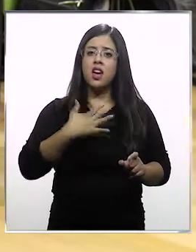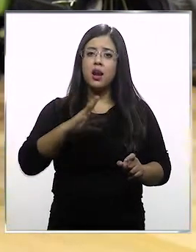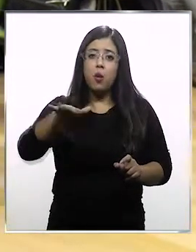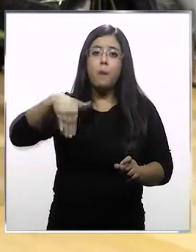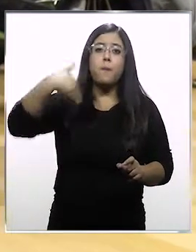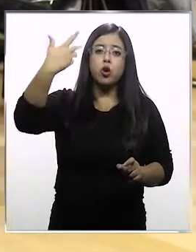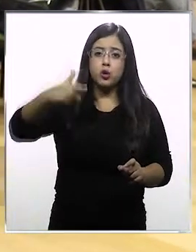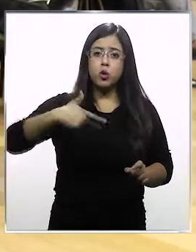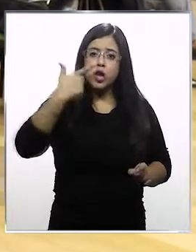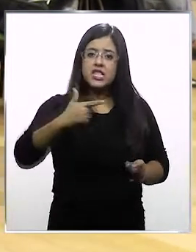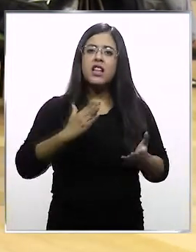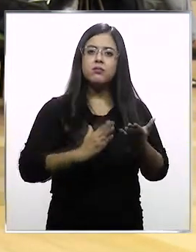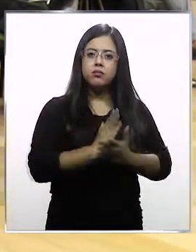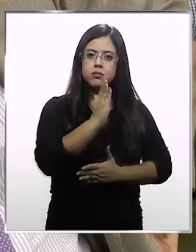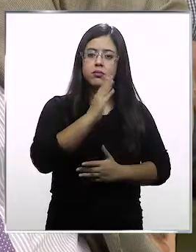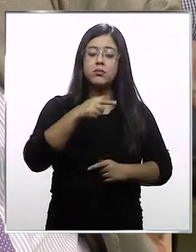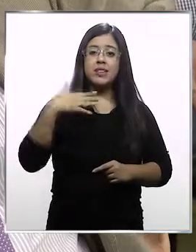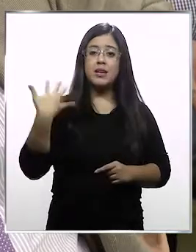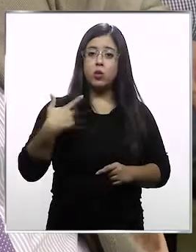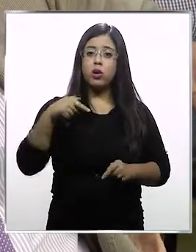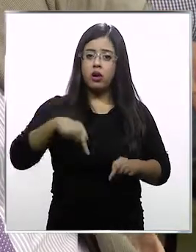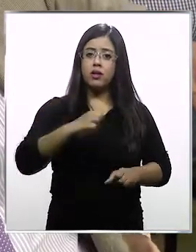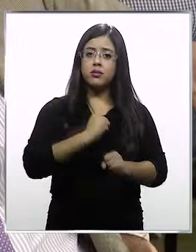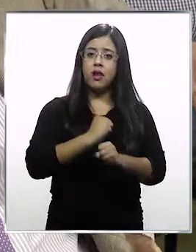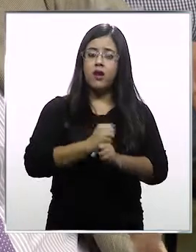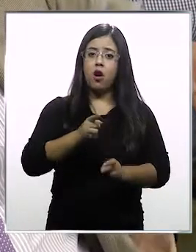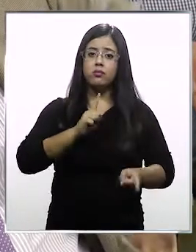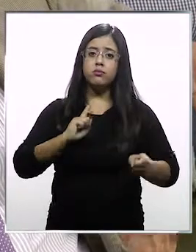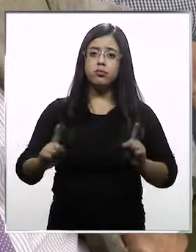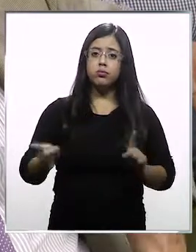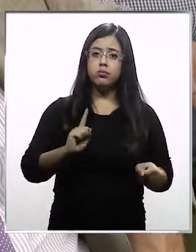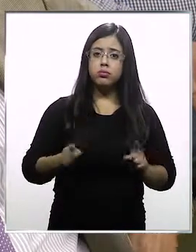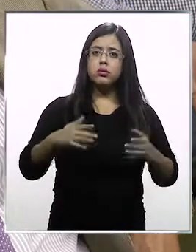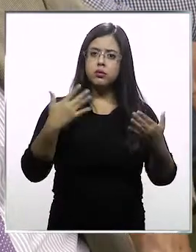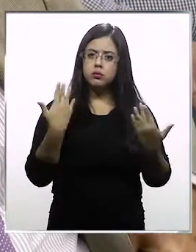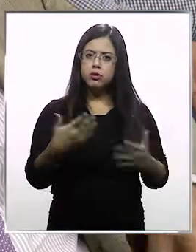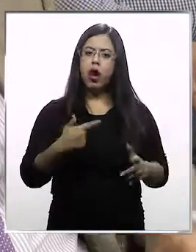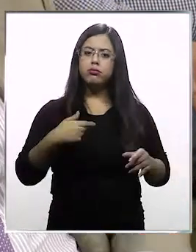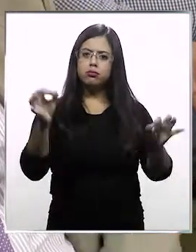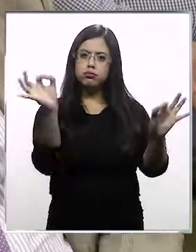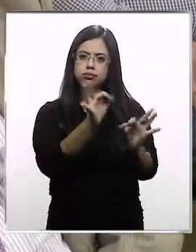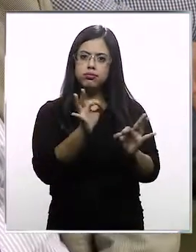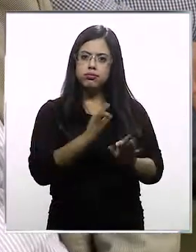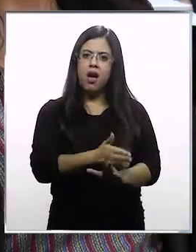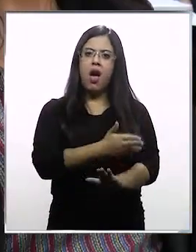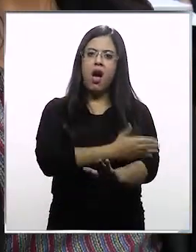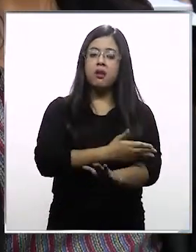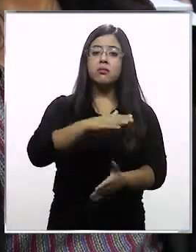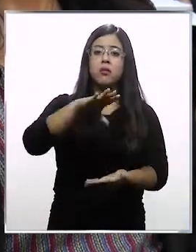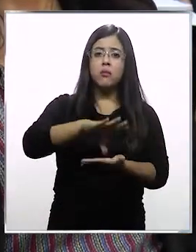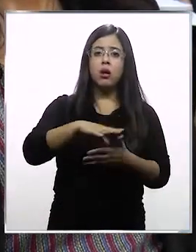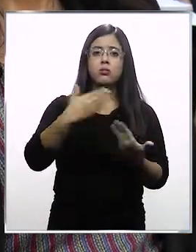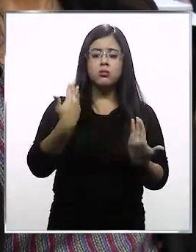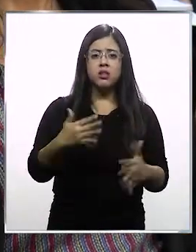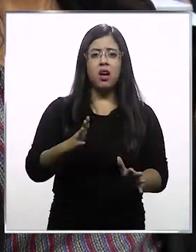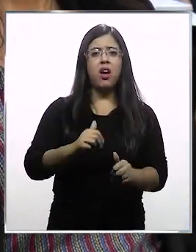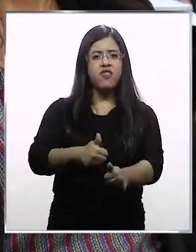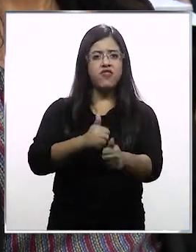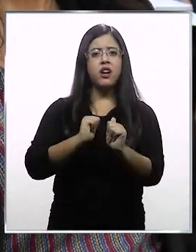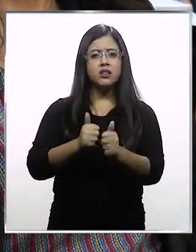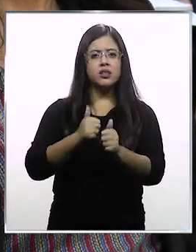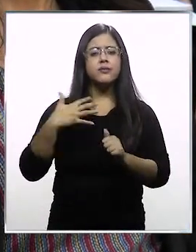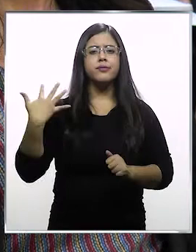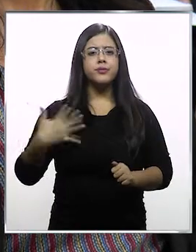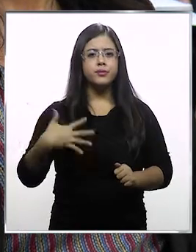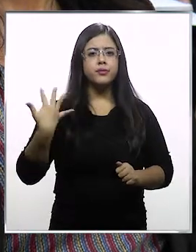que queremos lanzar el día 17. Lo más importante de este trabajo intersectorial es que tal como se lo señalé a ello el país